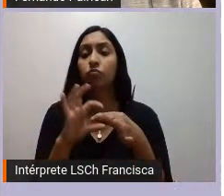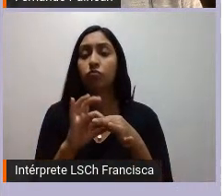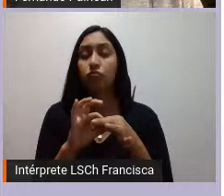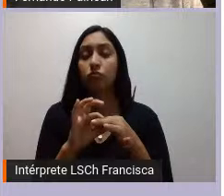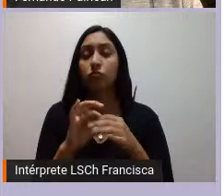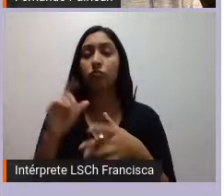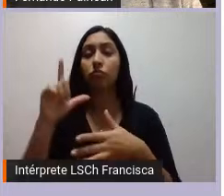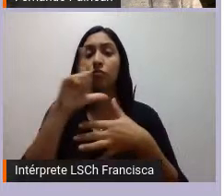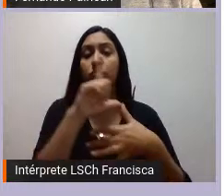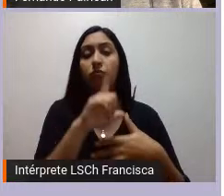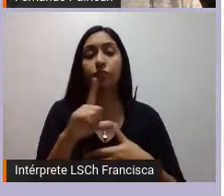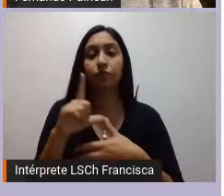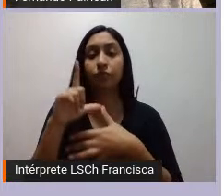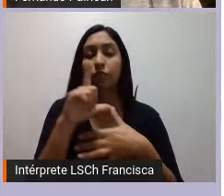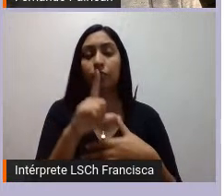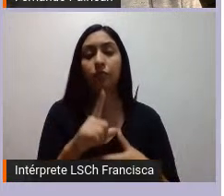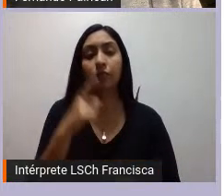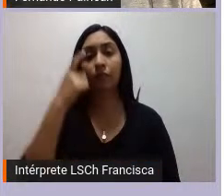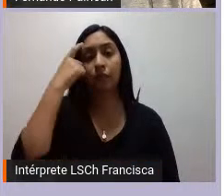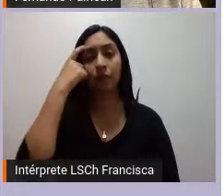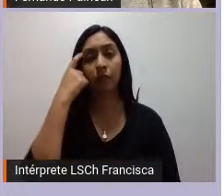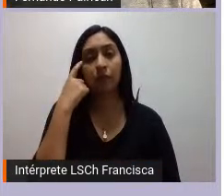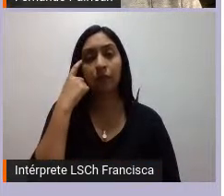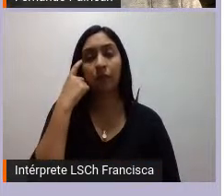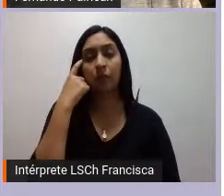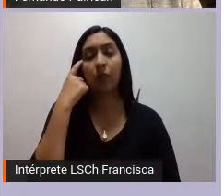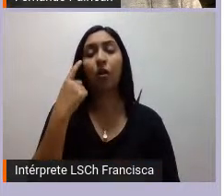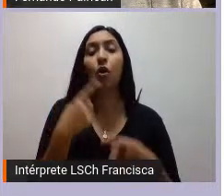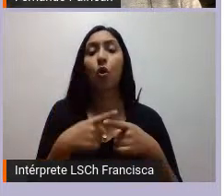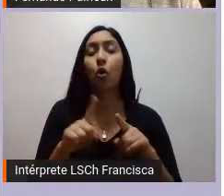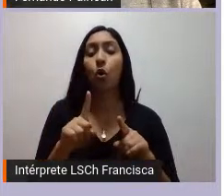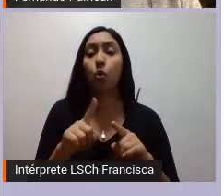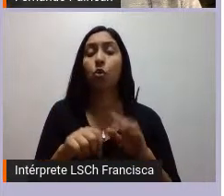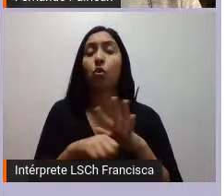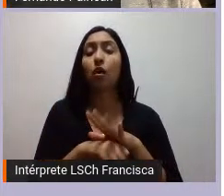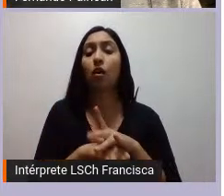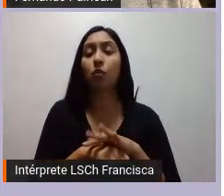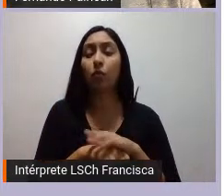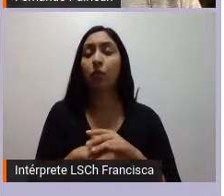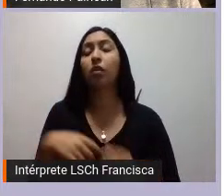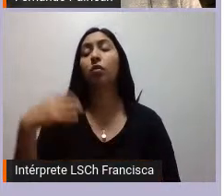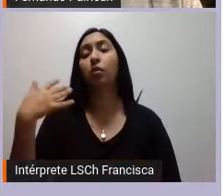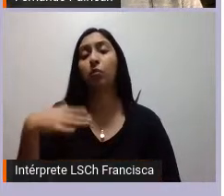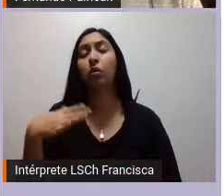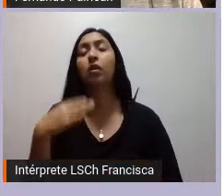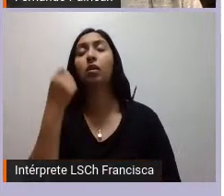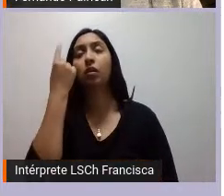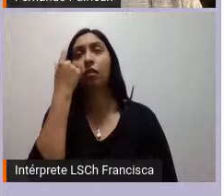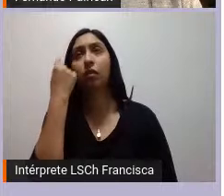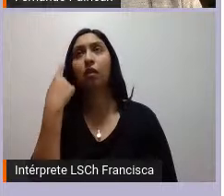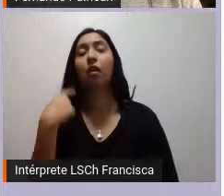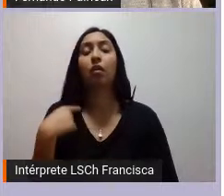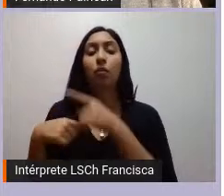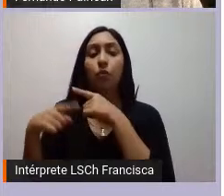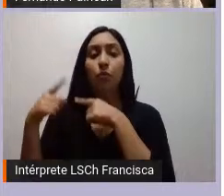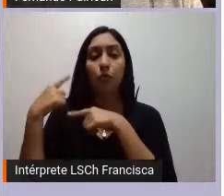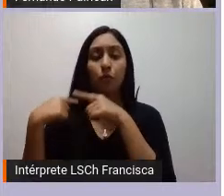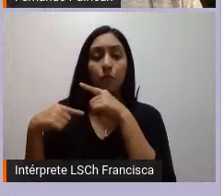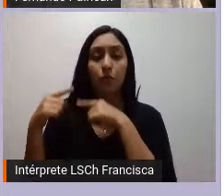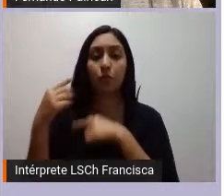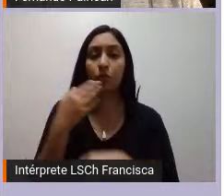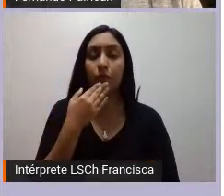latinoamericana creo que eso es otro de los argumentos importantes para comprender esta historia y también comprender